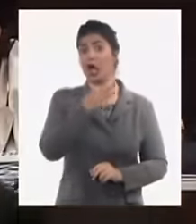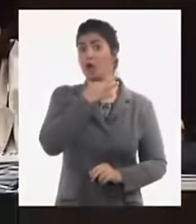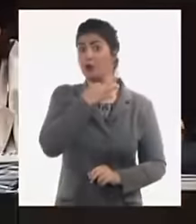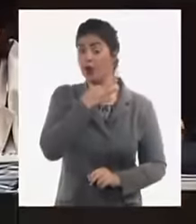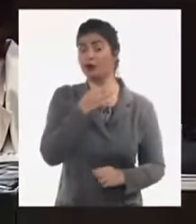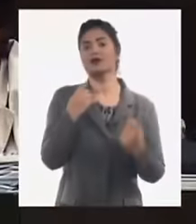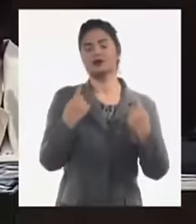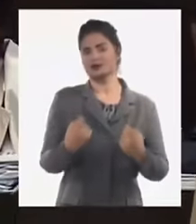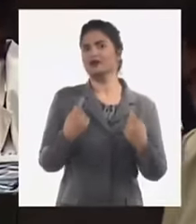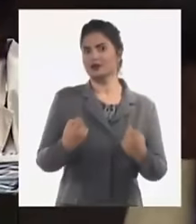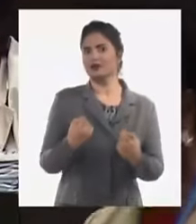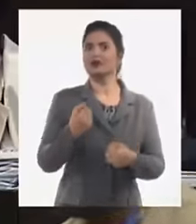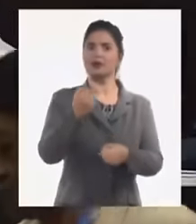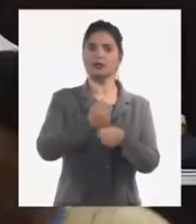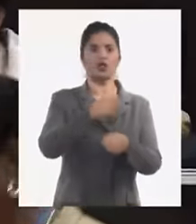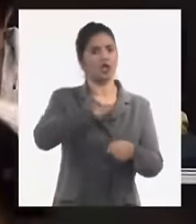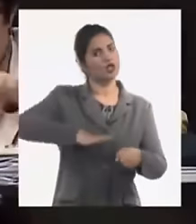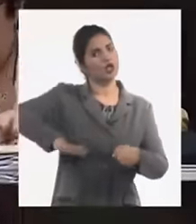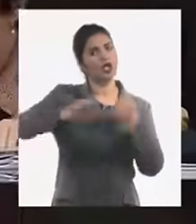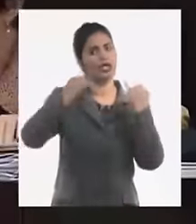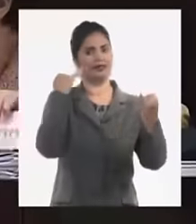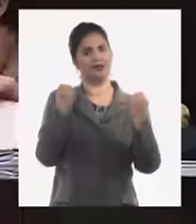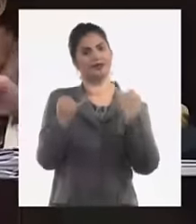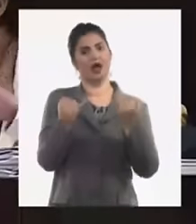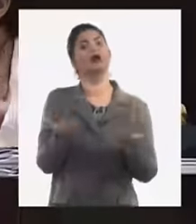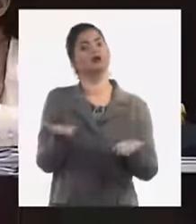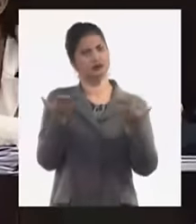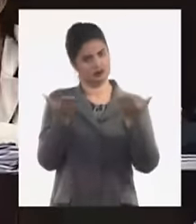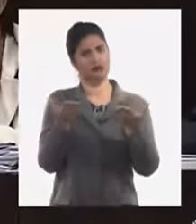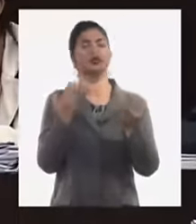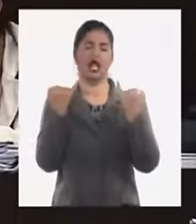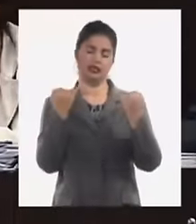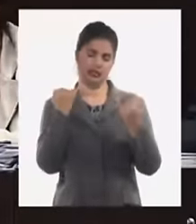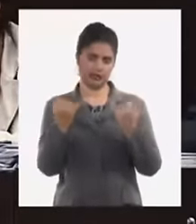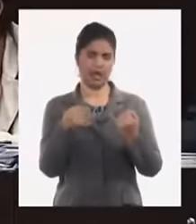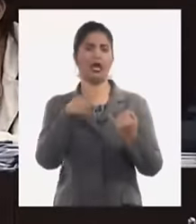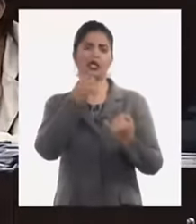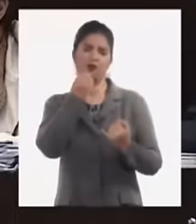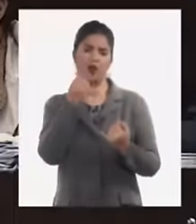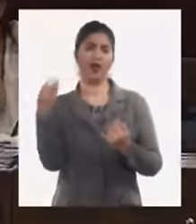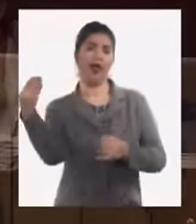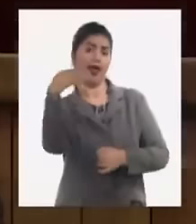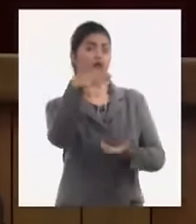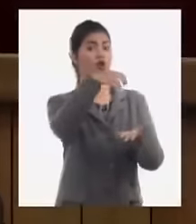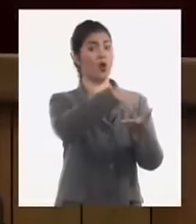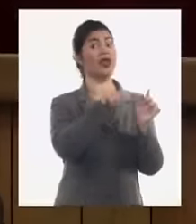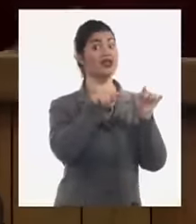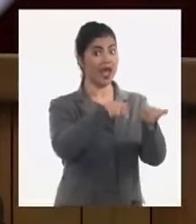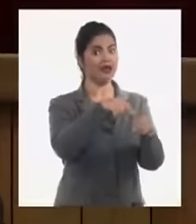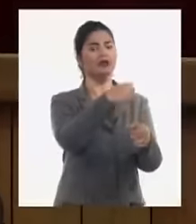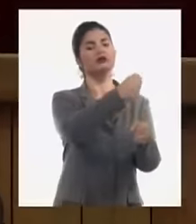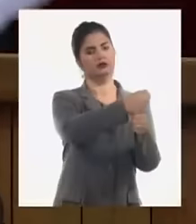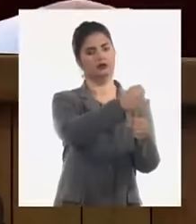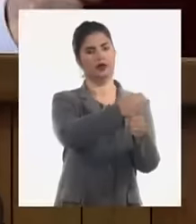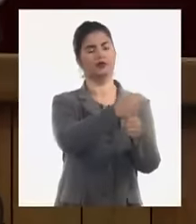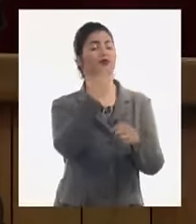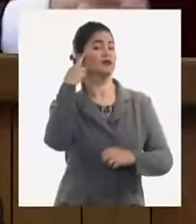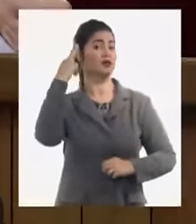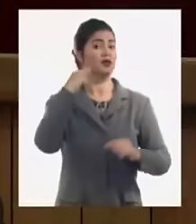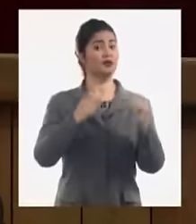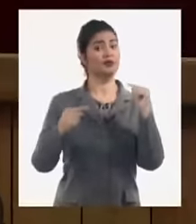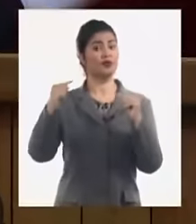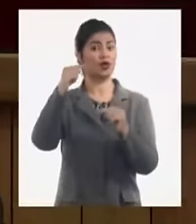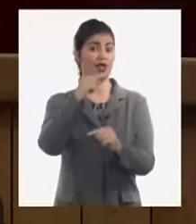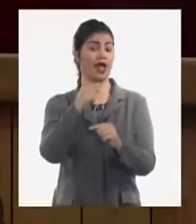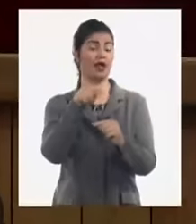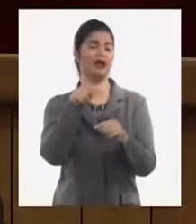ganancias y bienes para ese municipio recuerde que la prioridad no es asistenciar